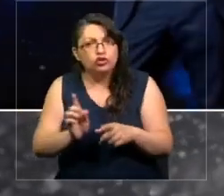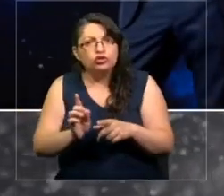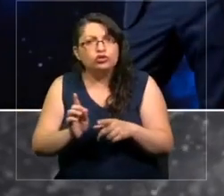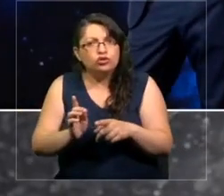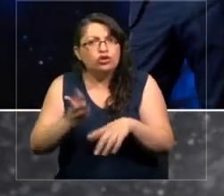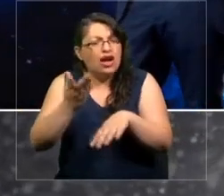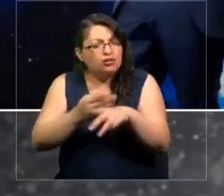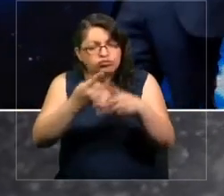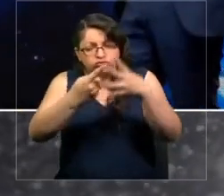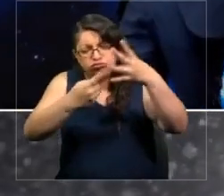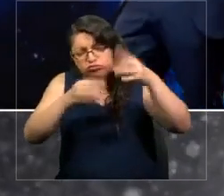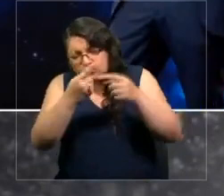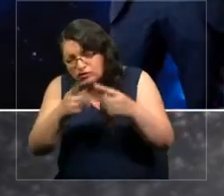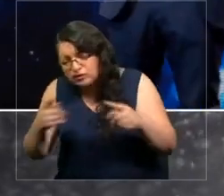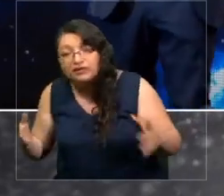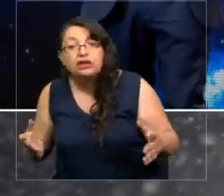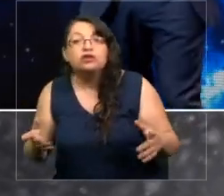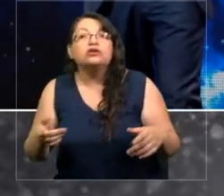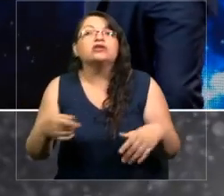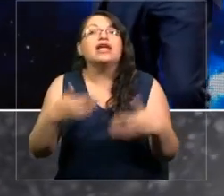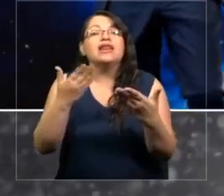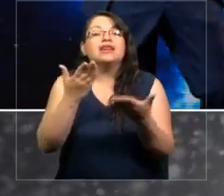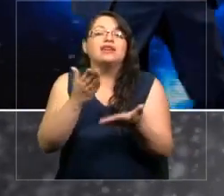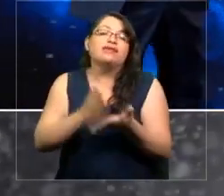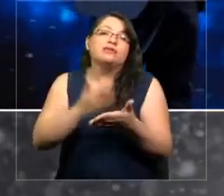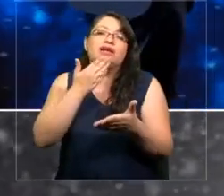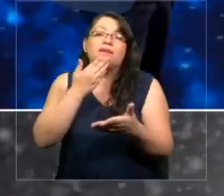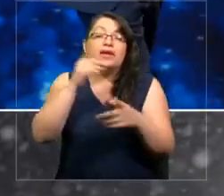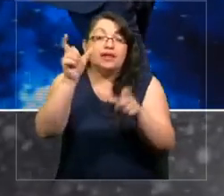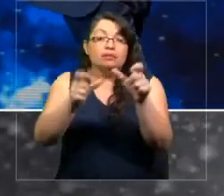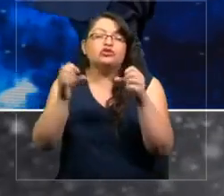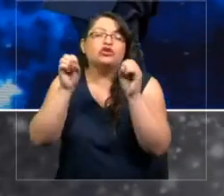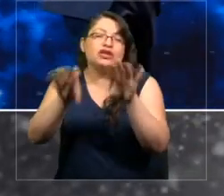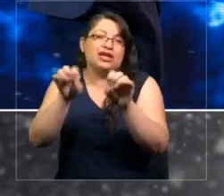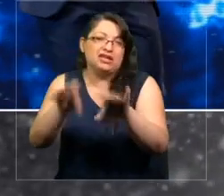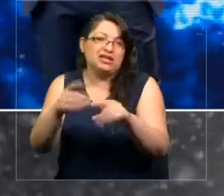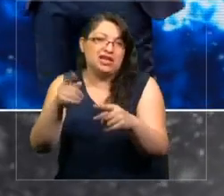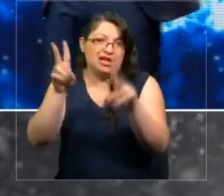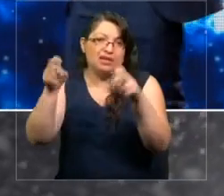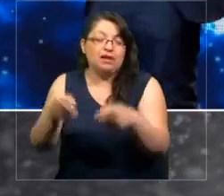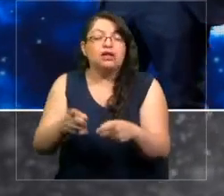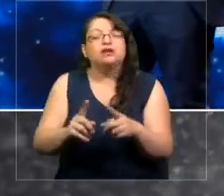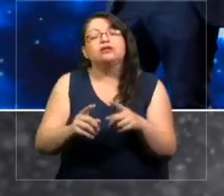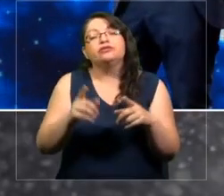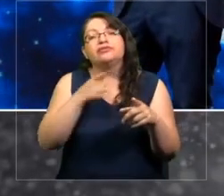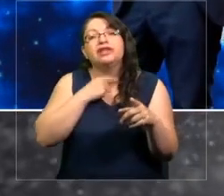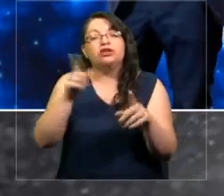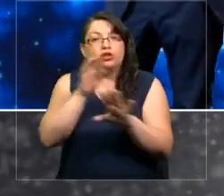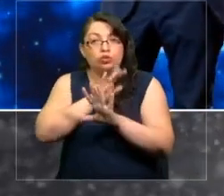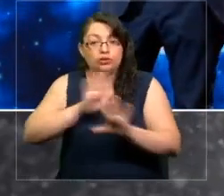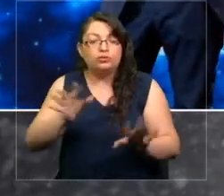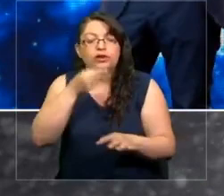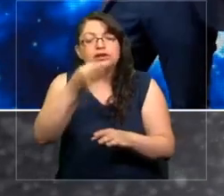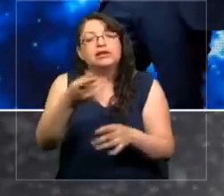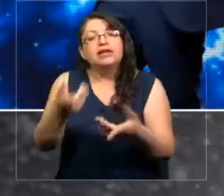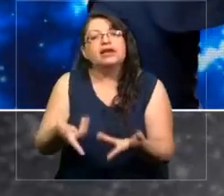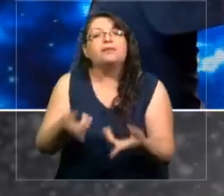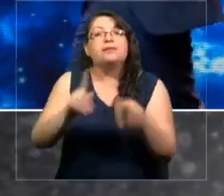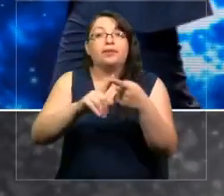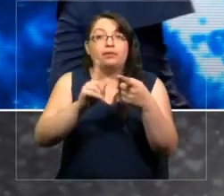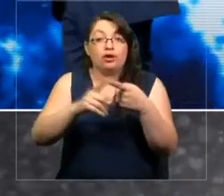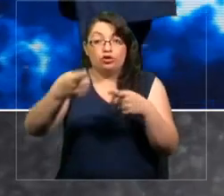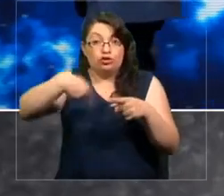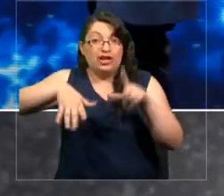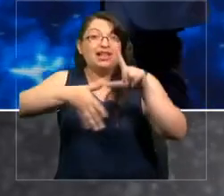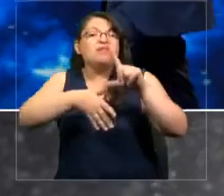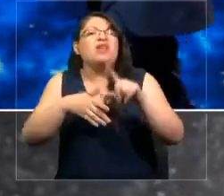que educar a la sociedad sobre esto. Quiero terminar con seis ideas. La primera, y que creo que es central, hoy día en nuestra región, tenemos